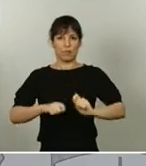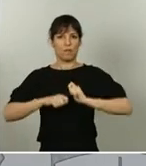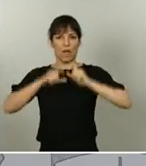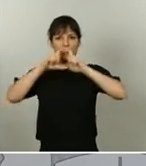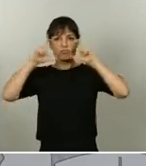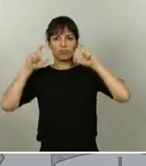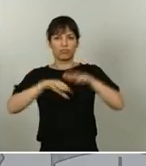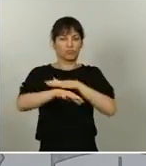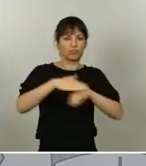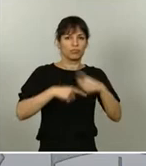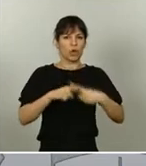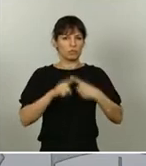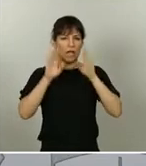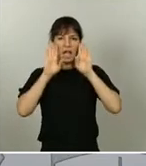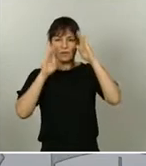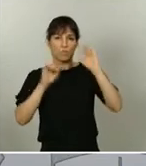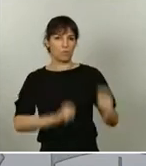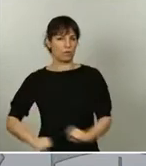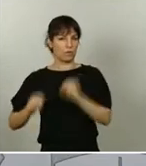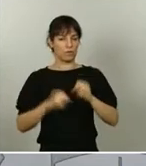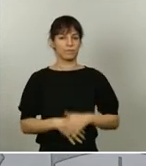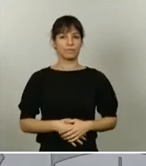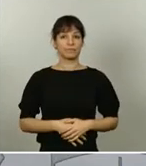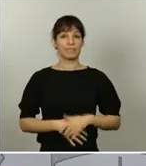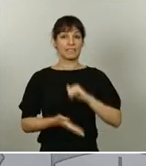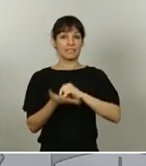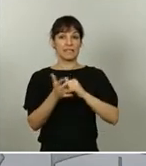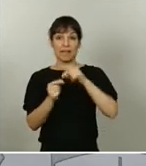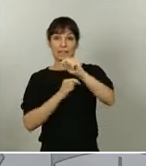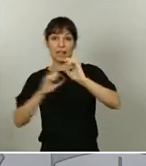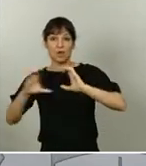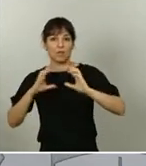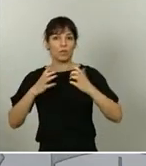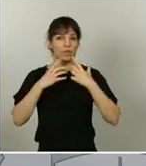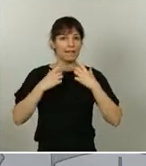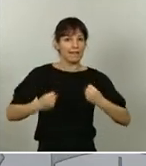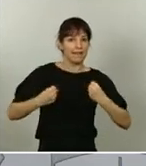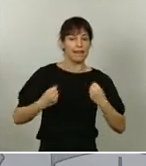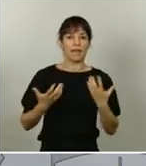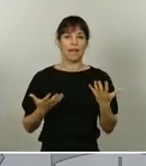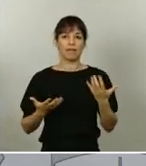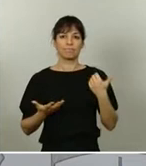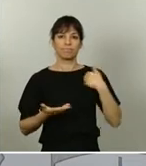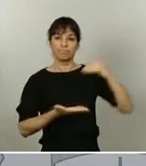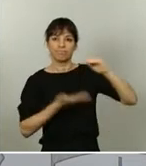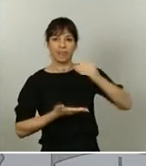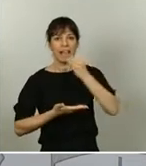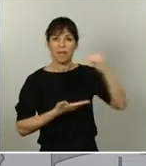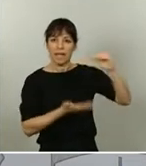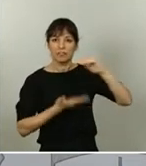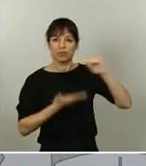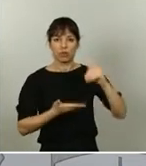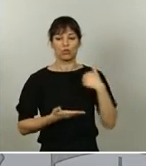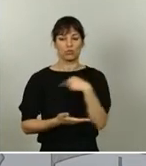evaluar las fortalezas de nuestros sistemas de telecomunicaciones, de energías, de aprovisionamiento de alimentos, el gran potencial